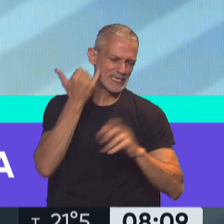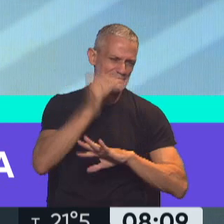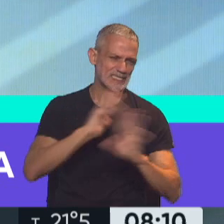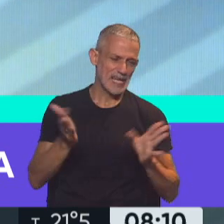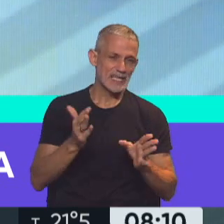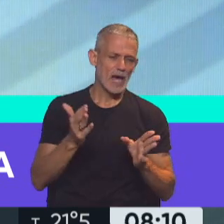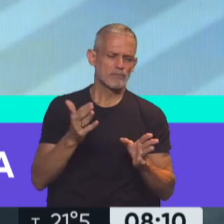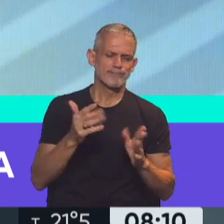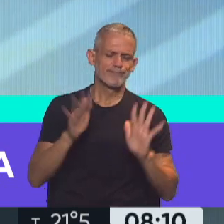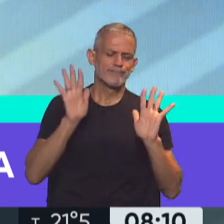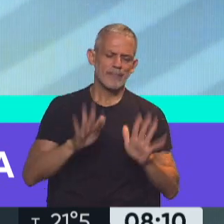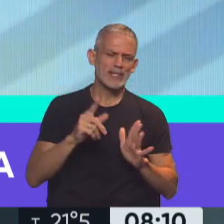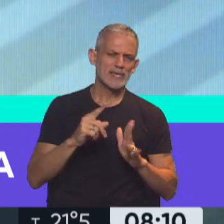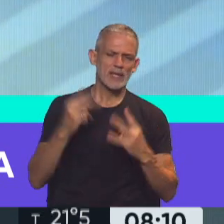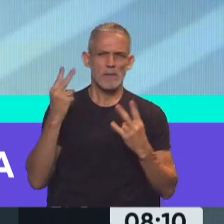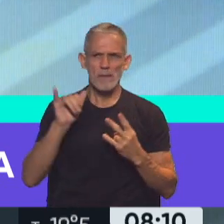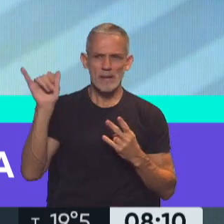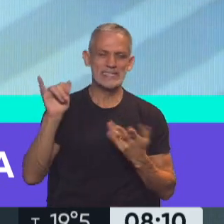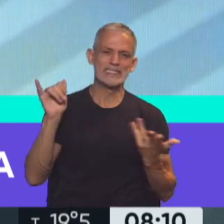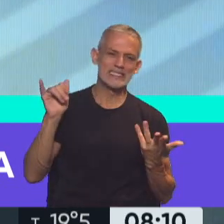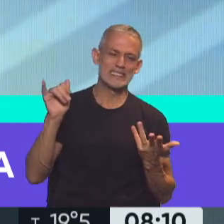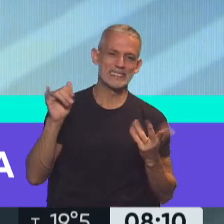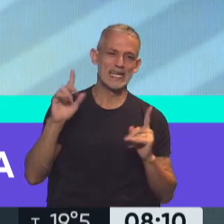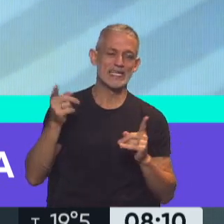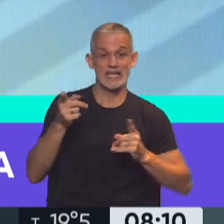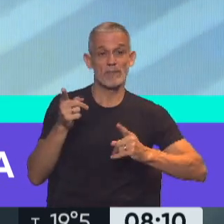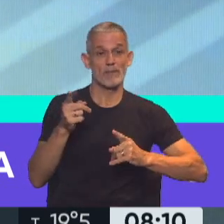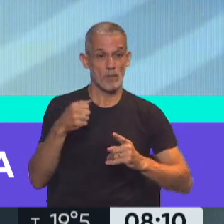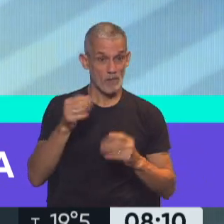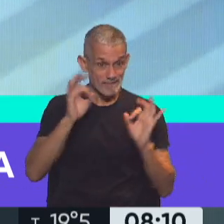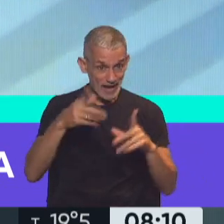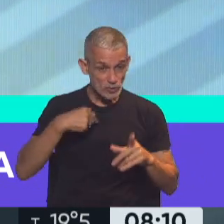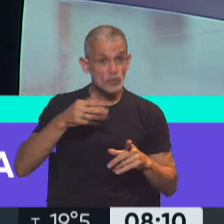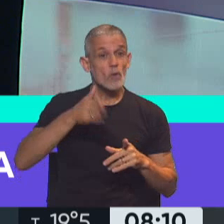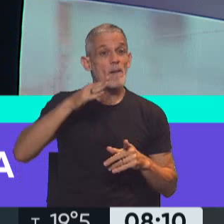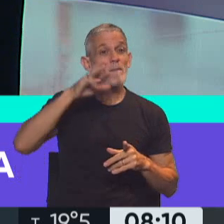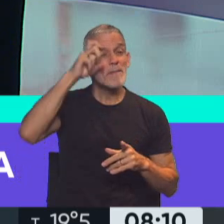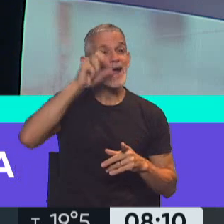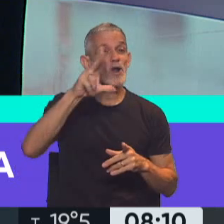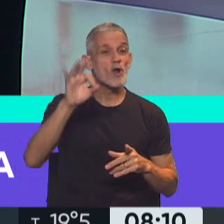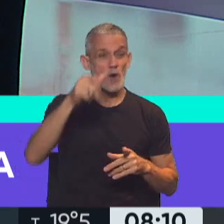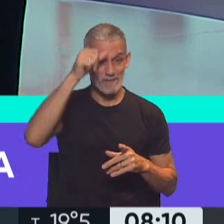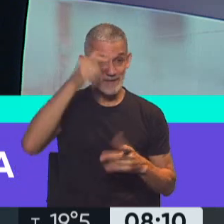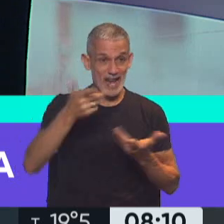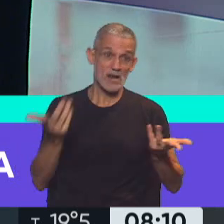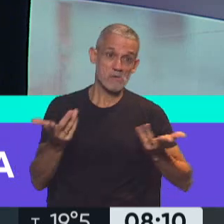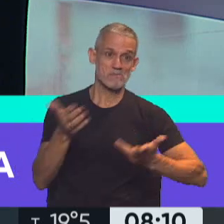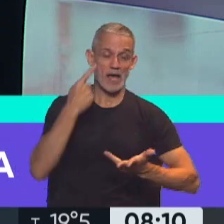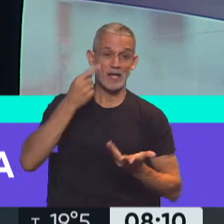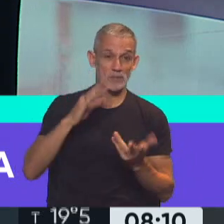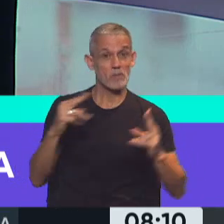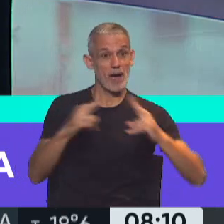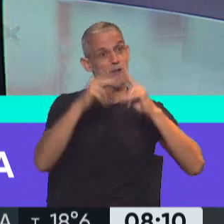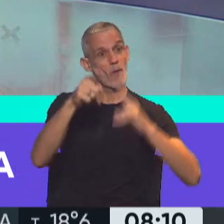el país en función, no solamente de un tema económico, sino también en Yo voy a amarlo, ejemplo. ¿Vos vas a amarlo? Yo voy a amarlo en el verano. Tal vez lo encuentre, entra la